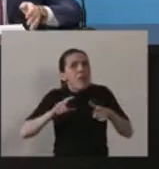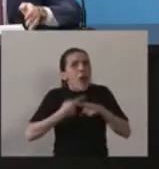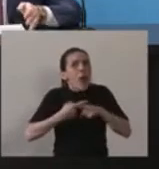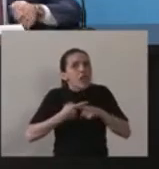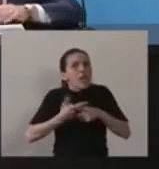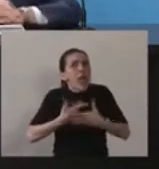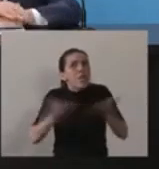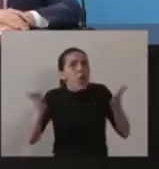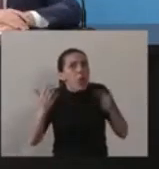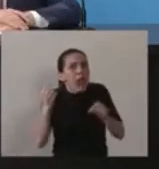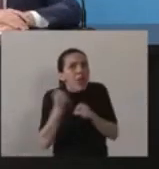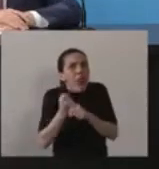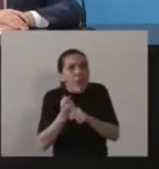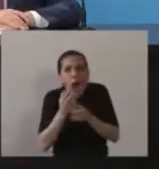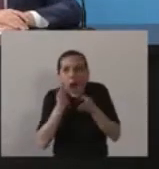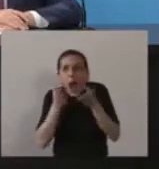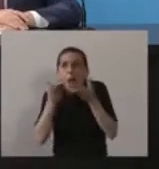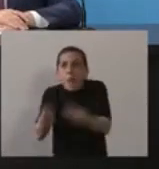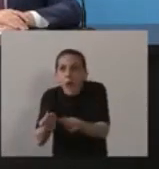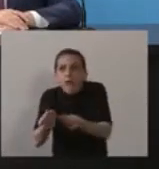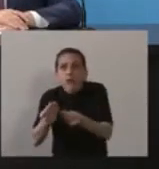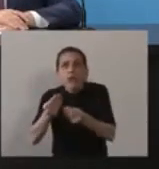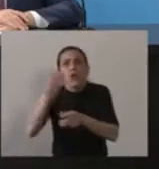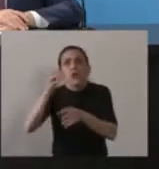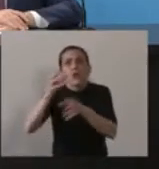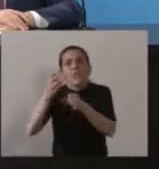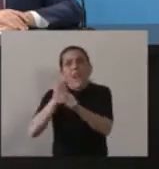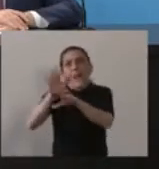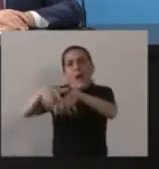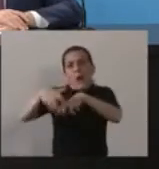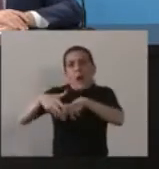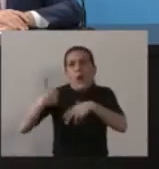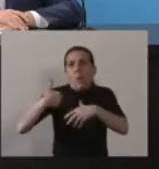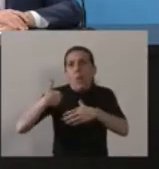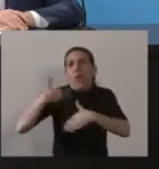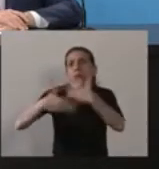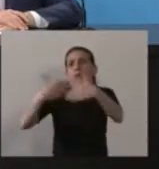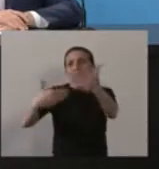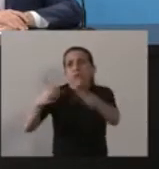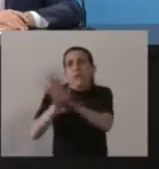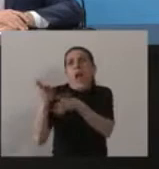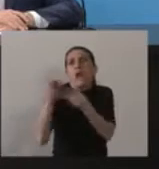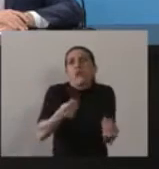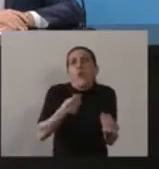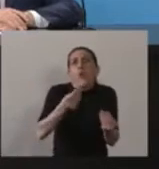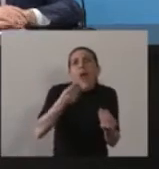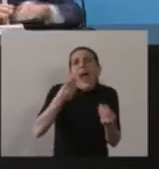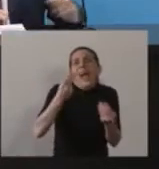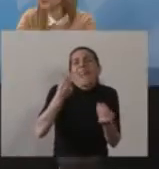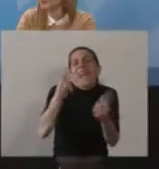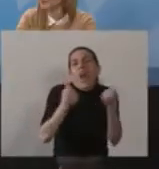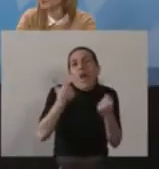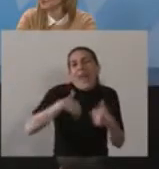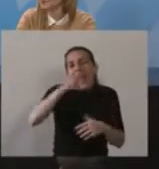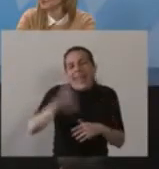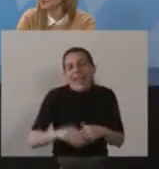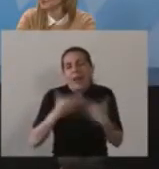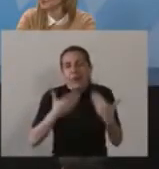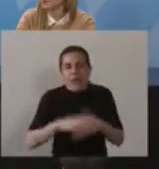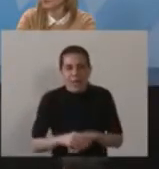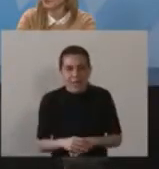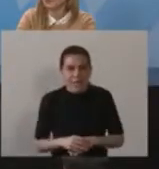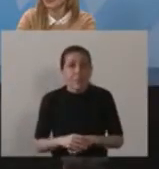relevante y que va a trascender muchos años la política nacional. Así que muchas gracias. Muy bien,